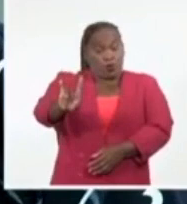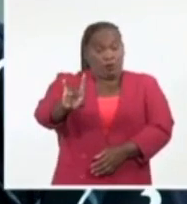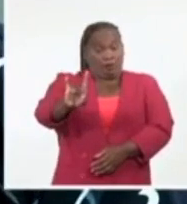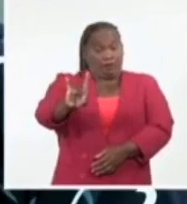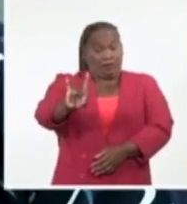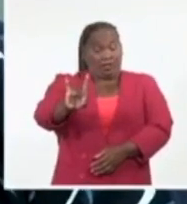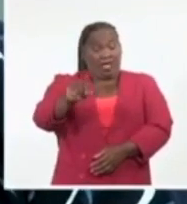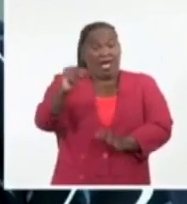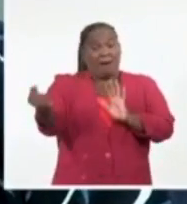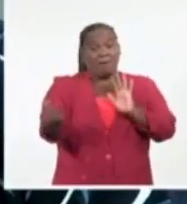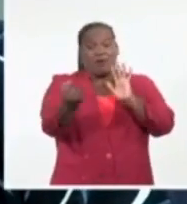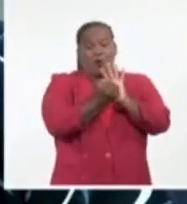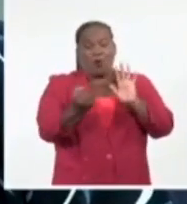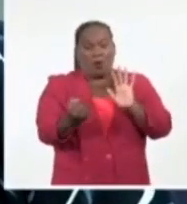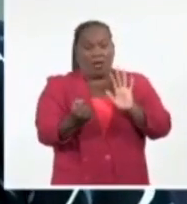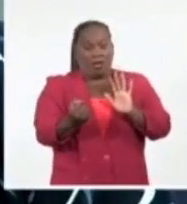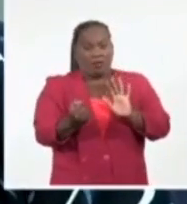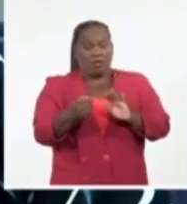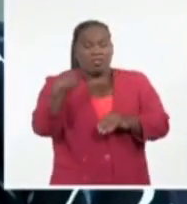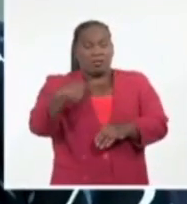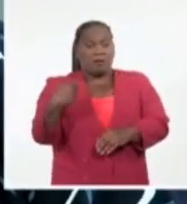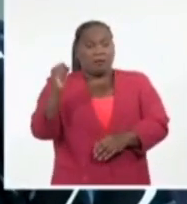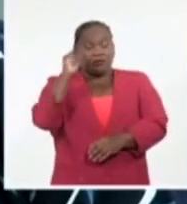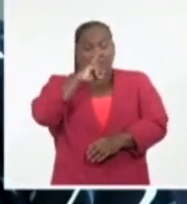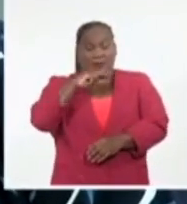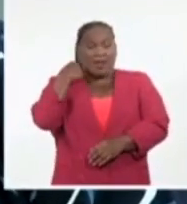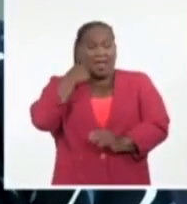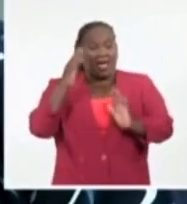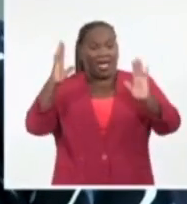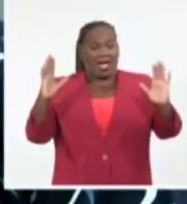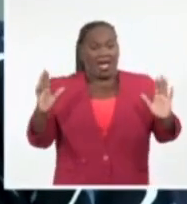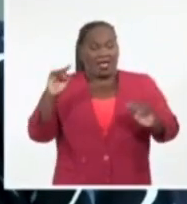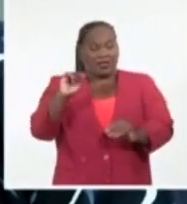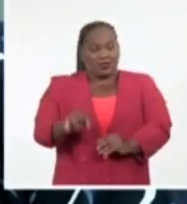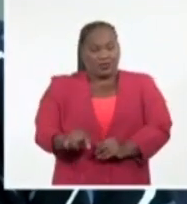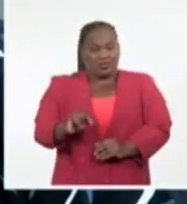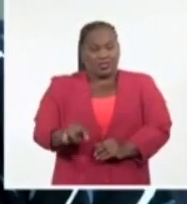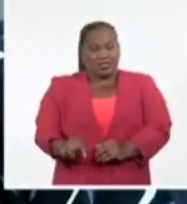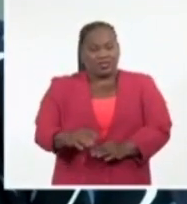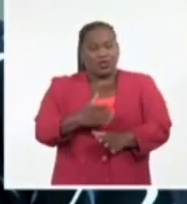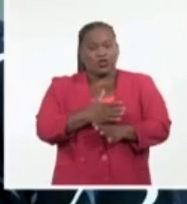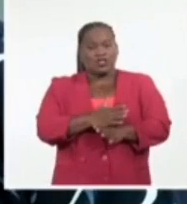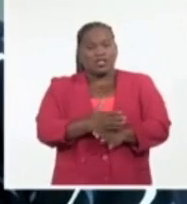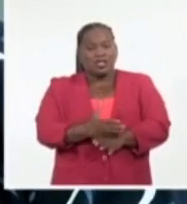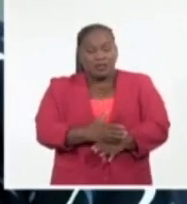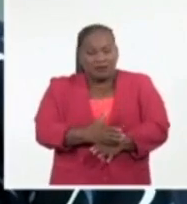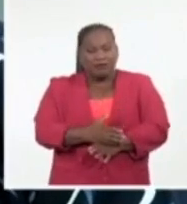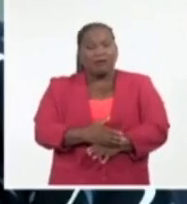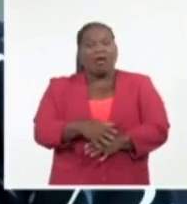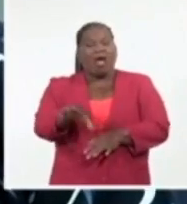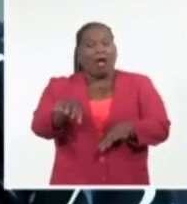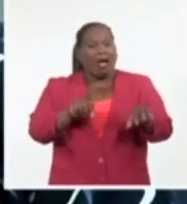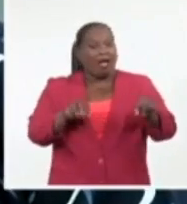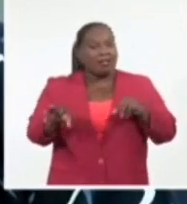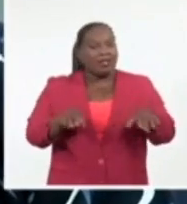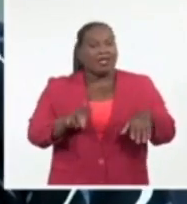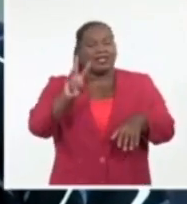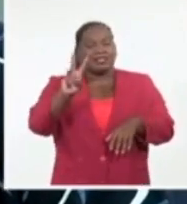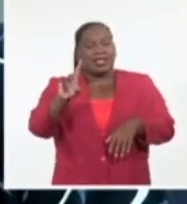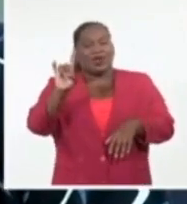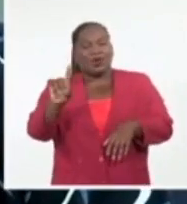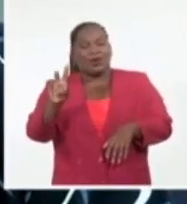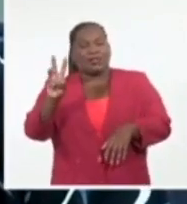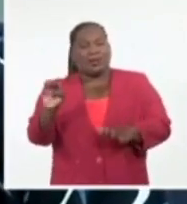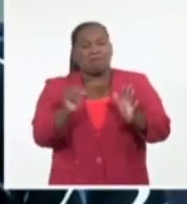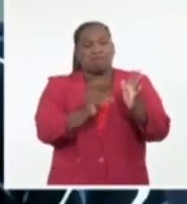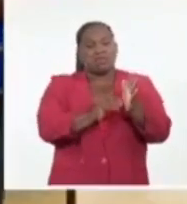de los que están aprobados y de los que debemos terminar este año, eso significa captar 393 millones de dólares